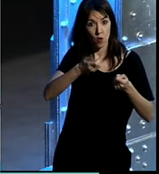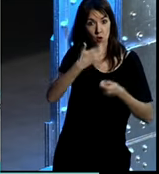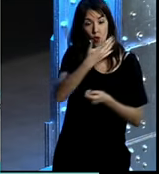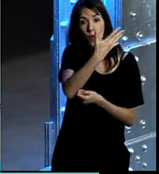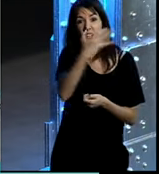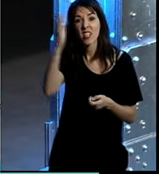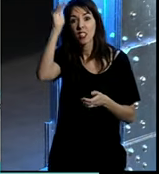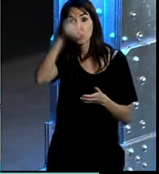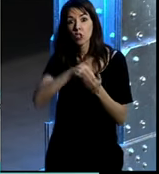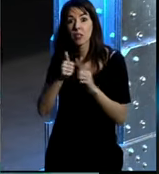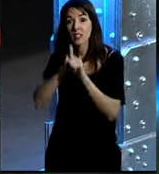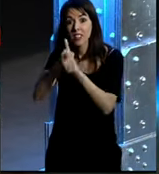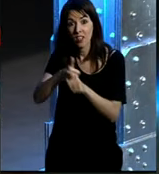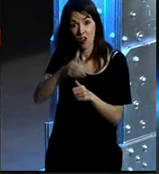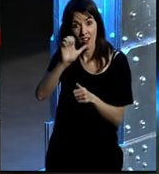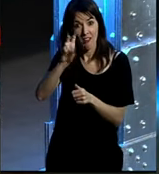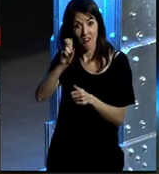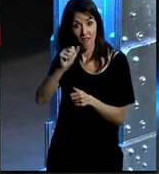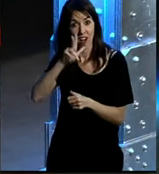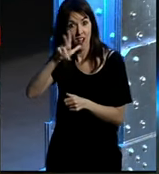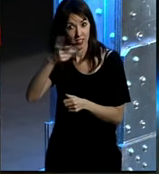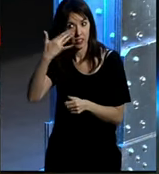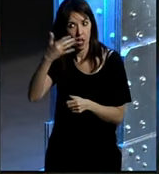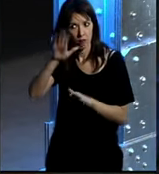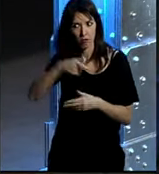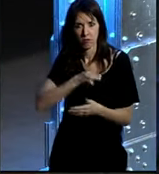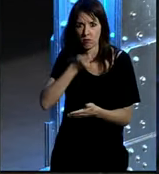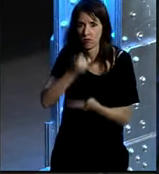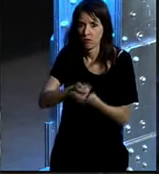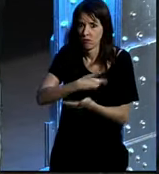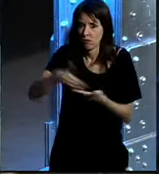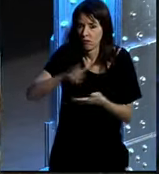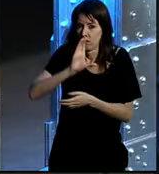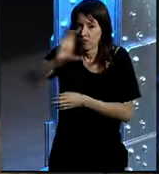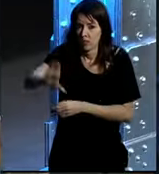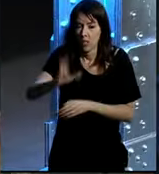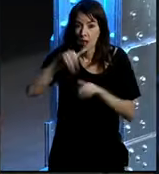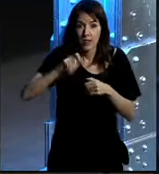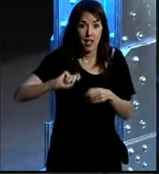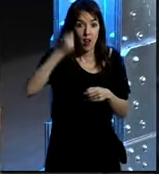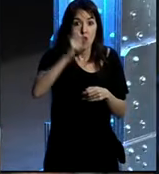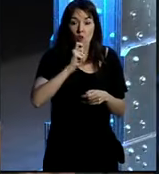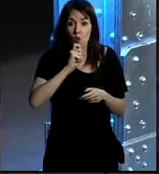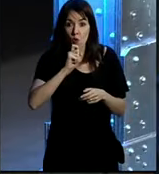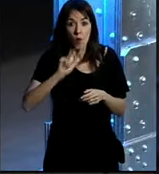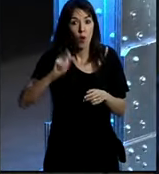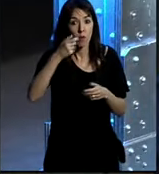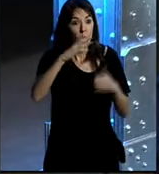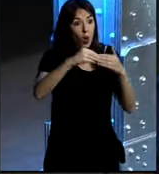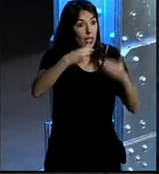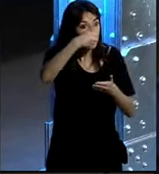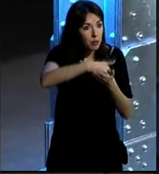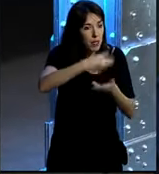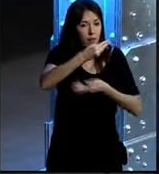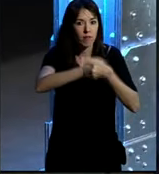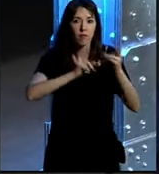más de 500.000 seguidores que tiene en este caso Beba H pues hubiera sido un pastizal lo intentamos digamos conseguir haciendo bien lo que los clientes nos piden